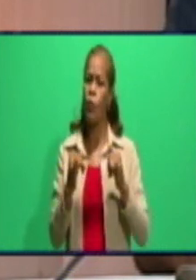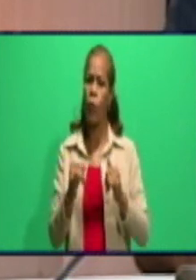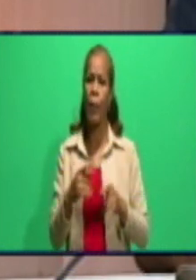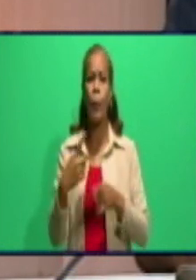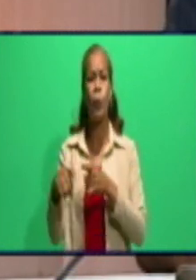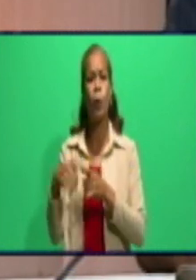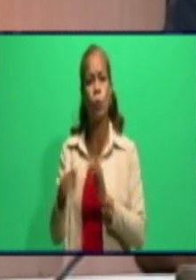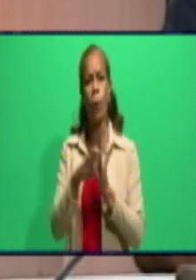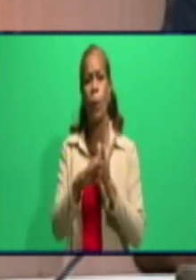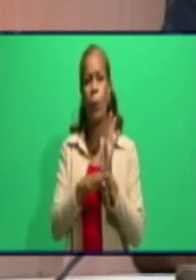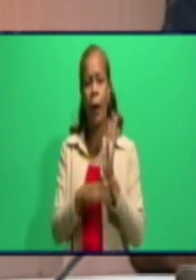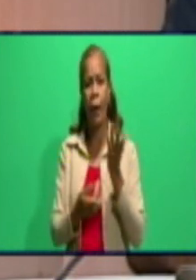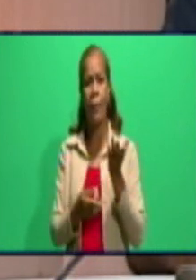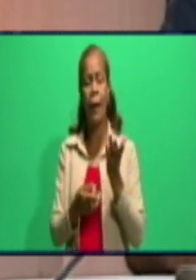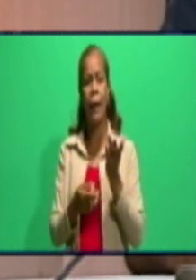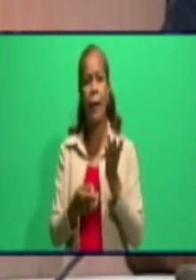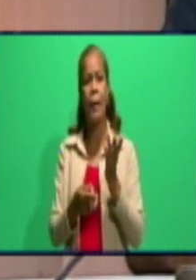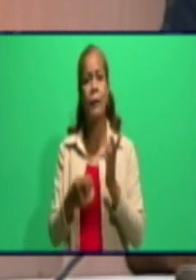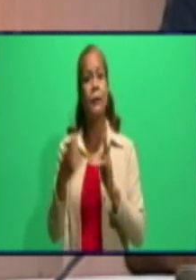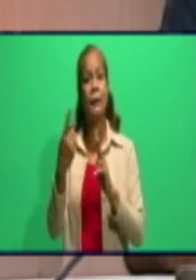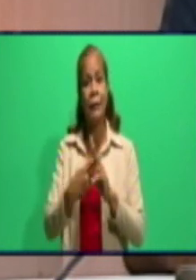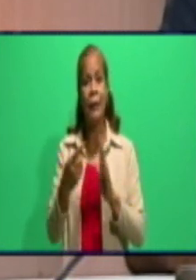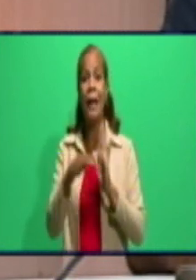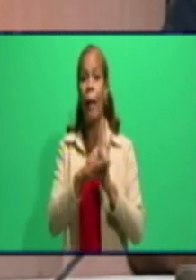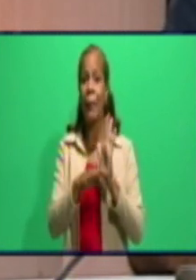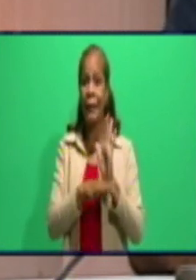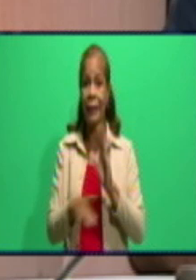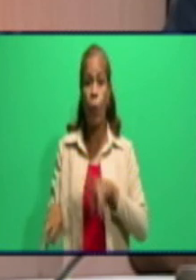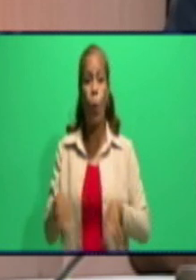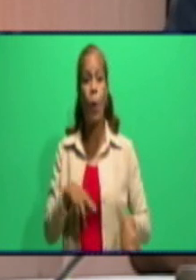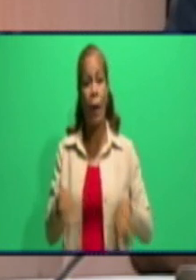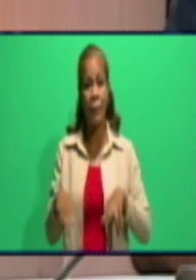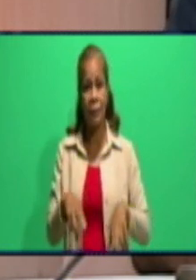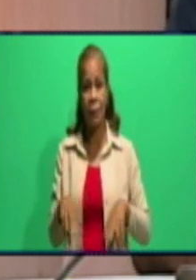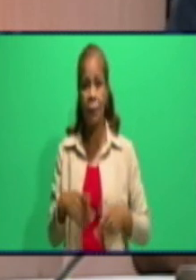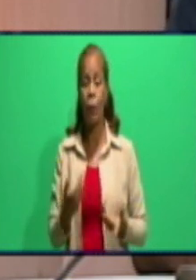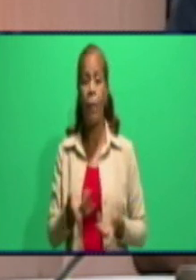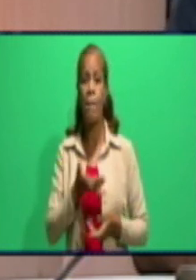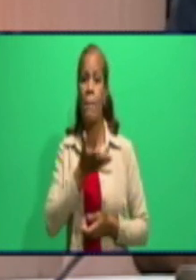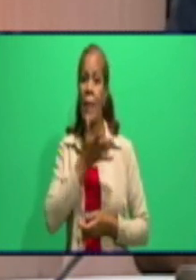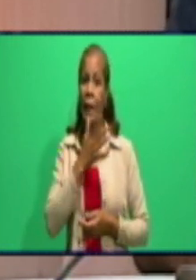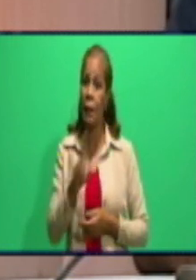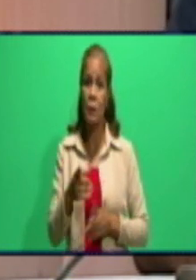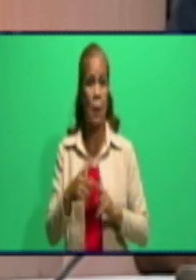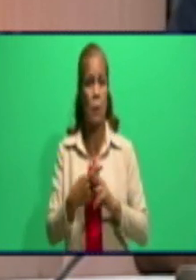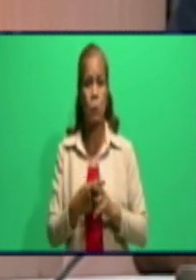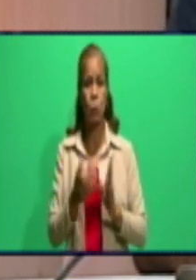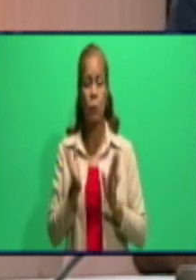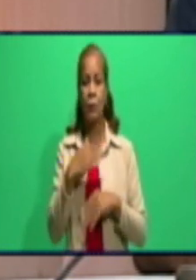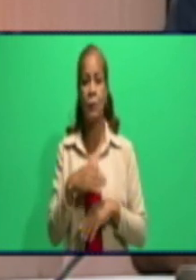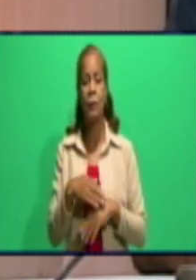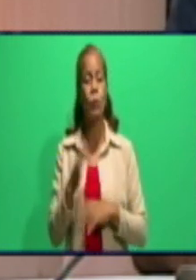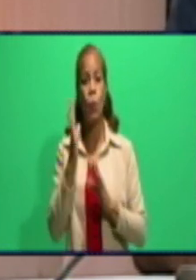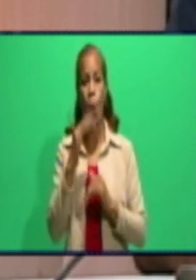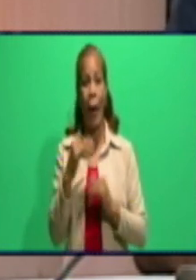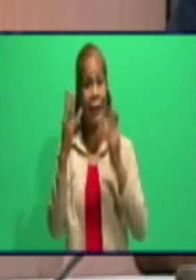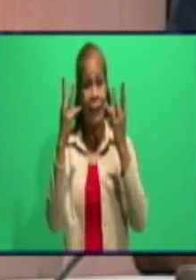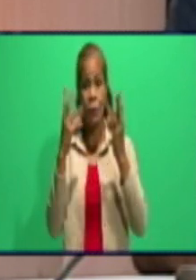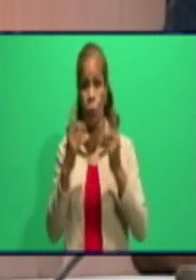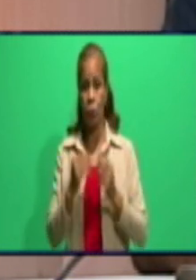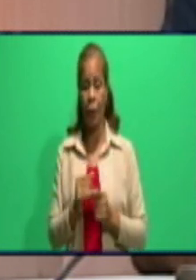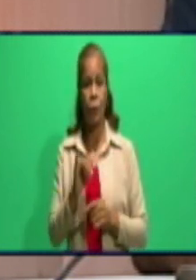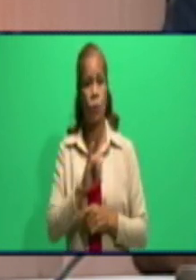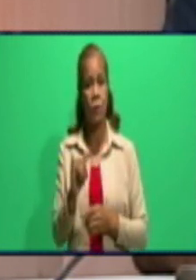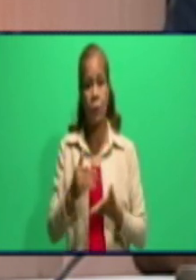las medidas que se han estado adoptando por las administraciones allí no han dado efectividad porque se repiten las violaciones.